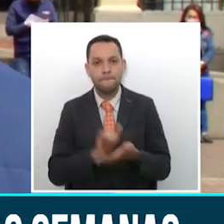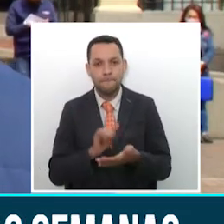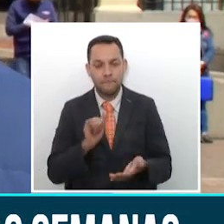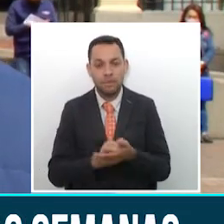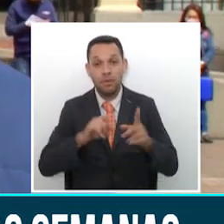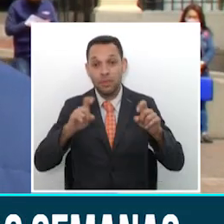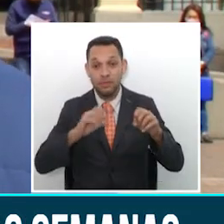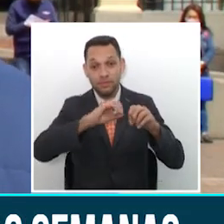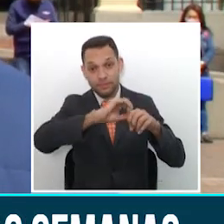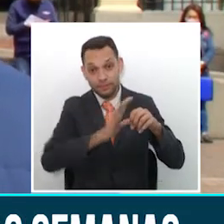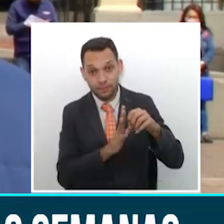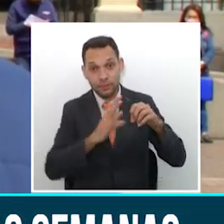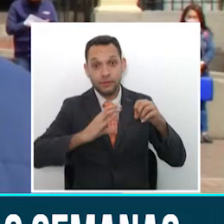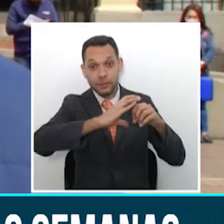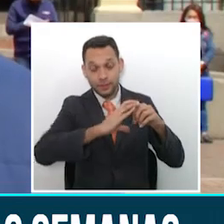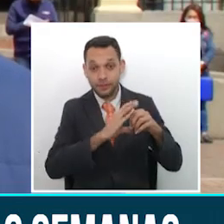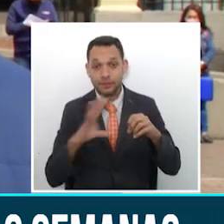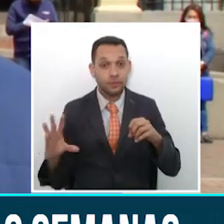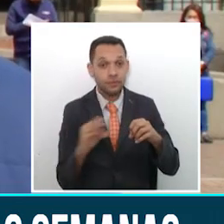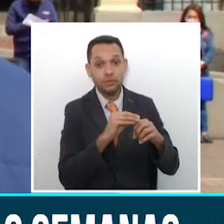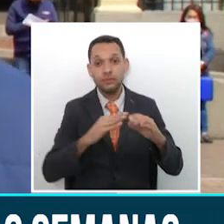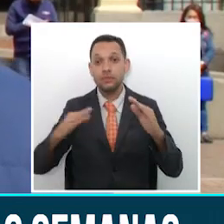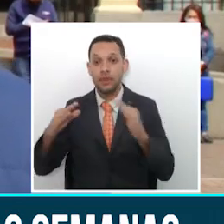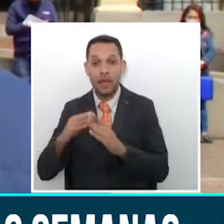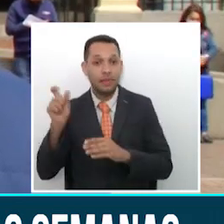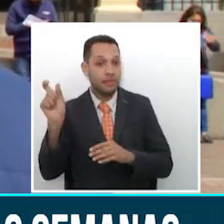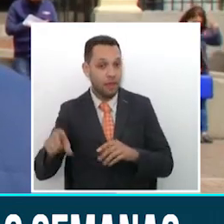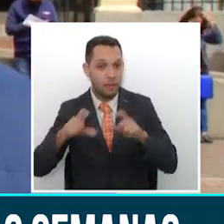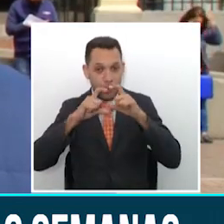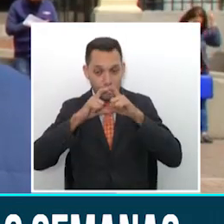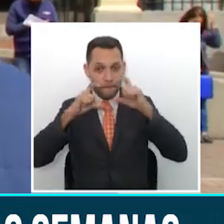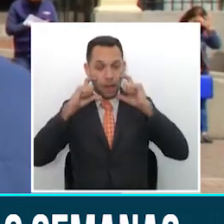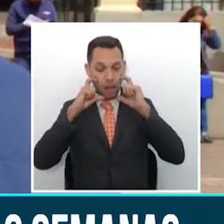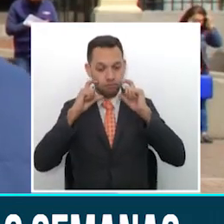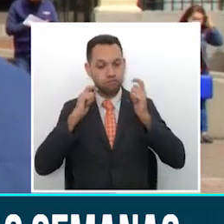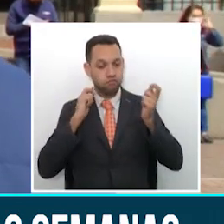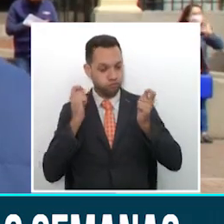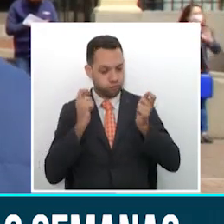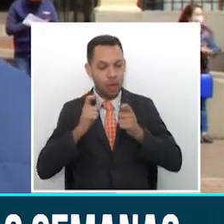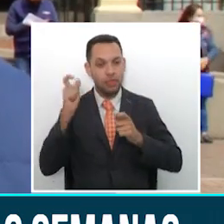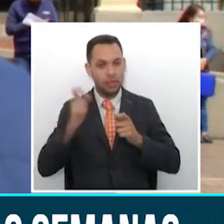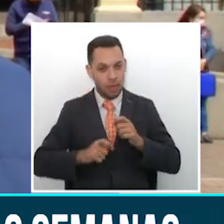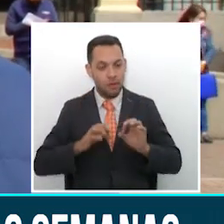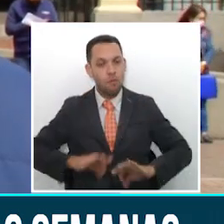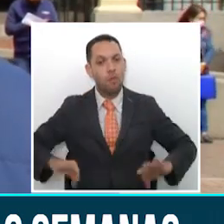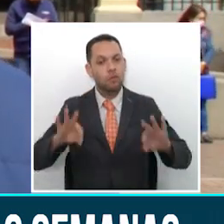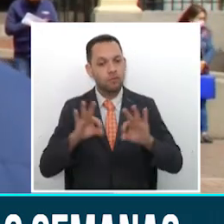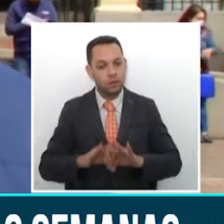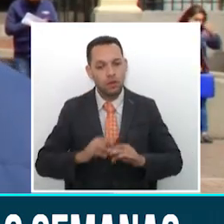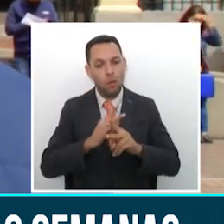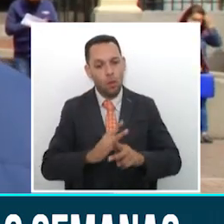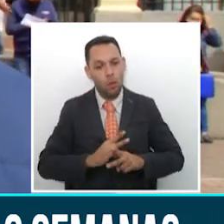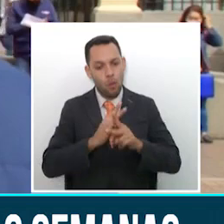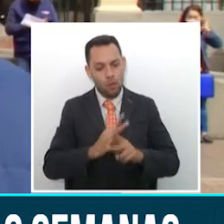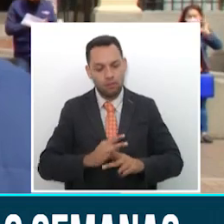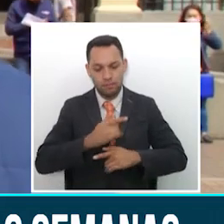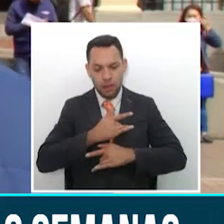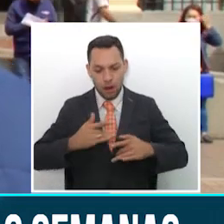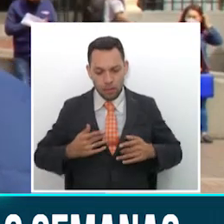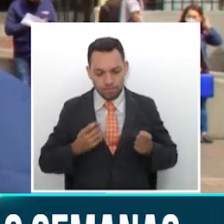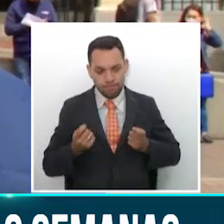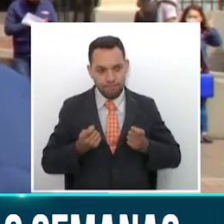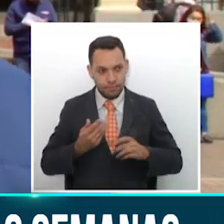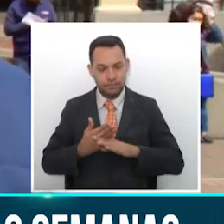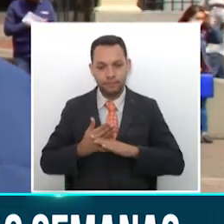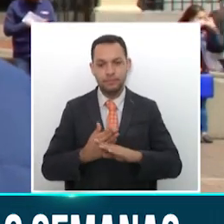-19, lo cual obliga a todas las personas a utilizar tapabocas, por lo cual las vías respiratorias, nariz y boca, digamos que están protegidas, evitando obviamente